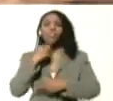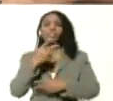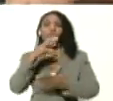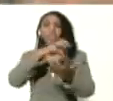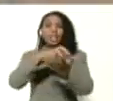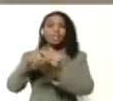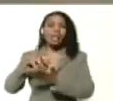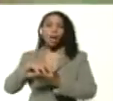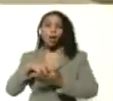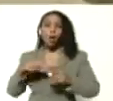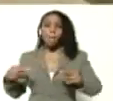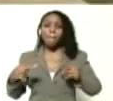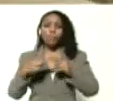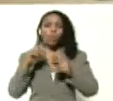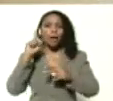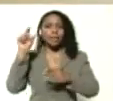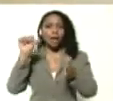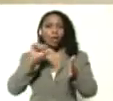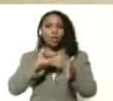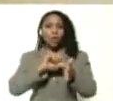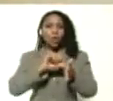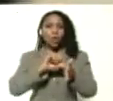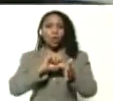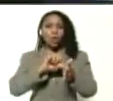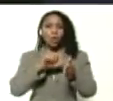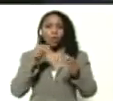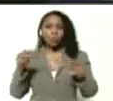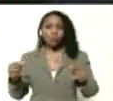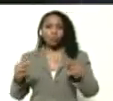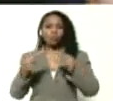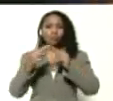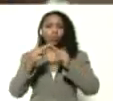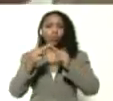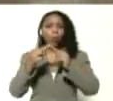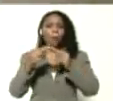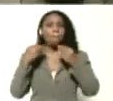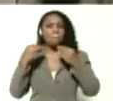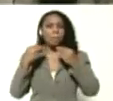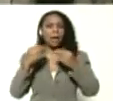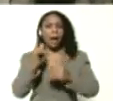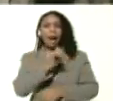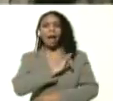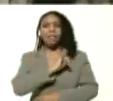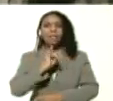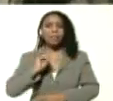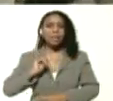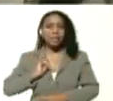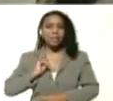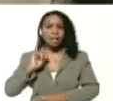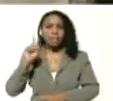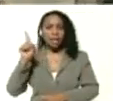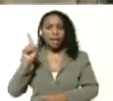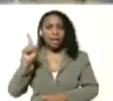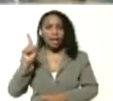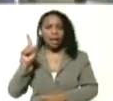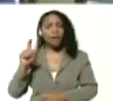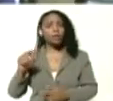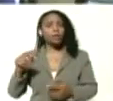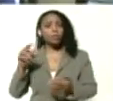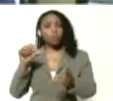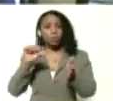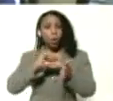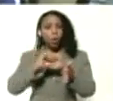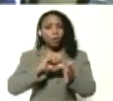nos encontraremos en coro allá en Falcón nos vamos a encontrar para la independencia de coro en el congreso